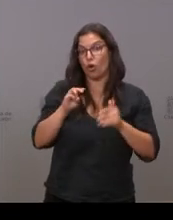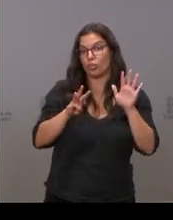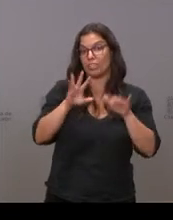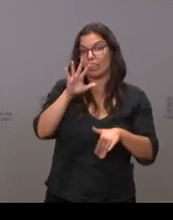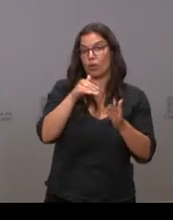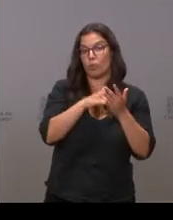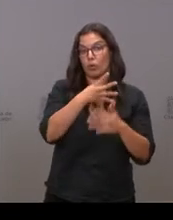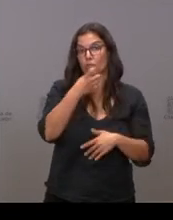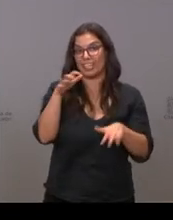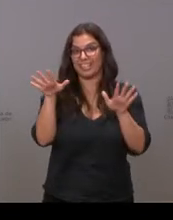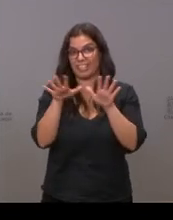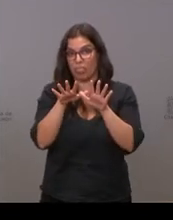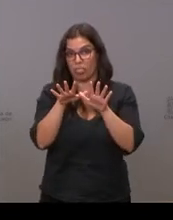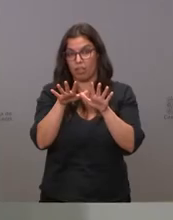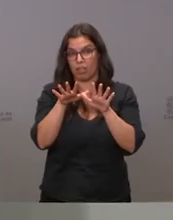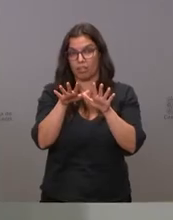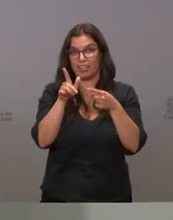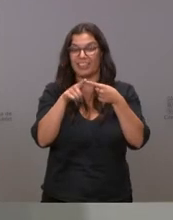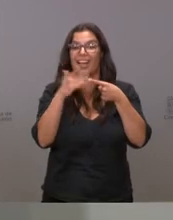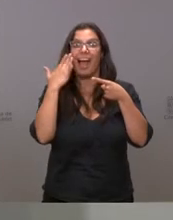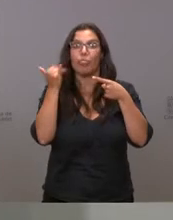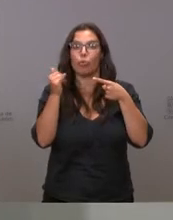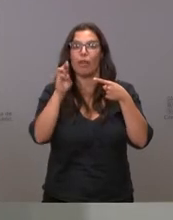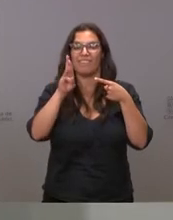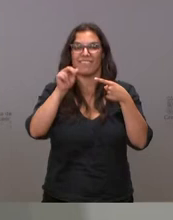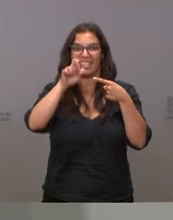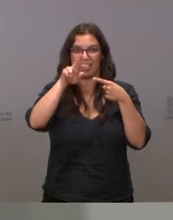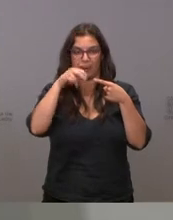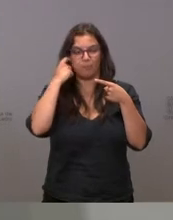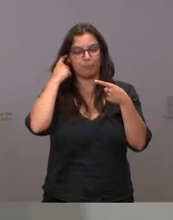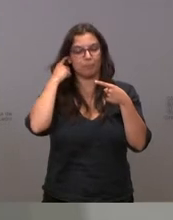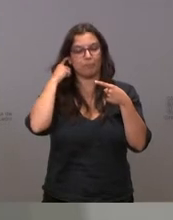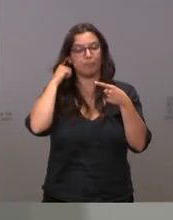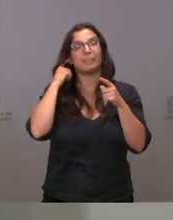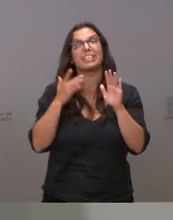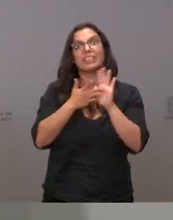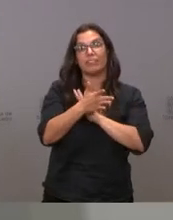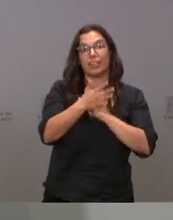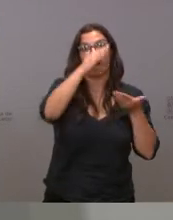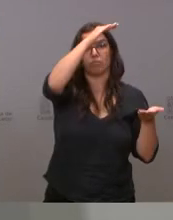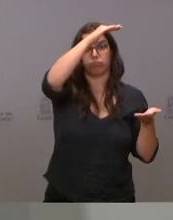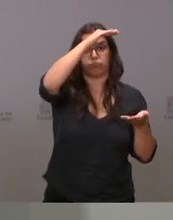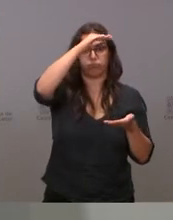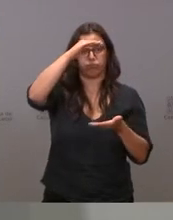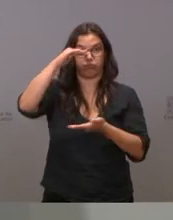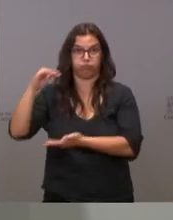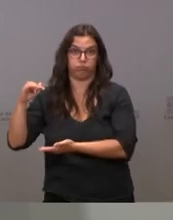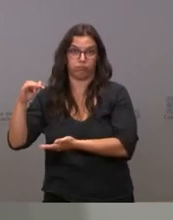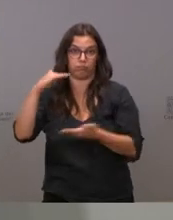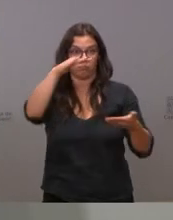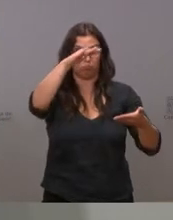85.410. ¿Vale? ¿Eso qué quiere decir? Que se ha reducido de manera sustancial